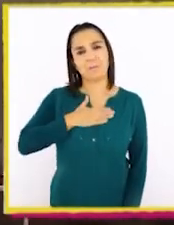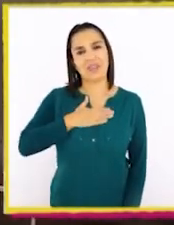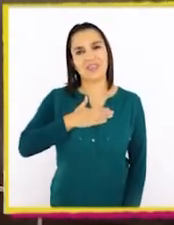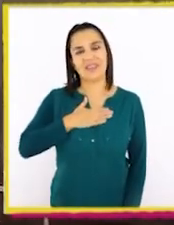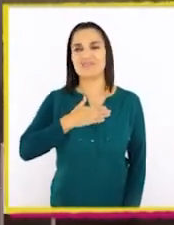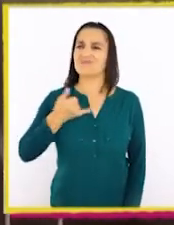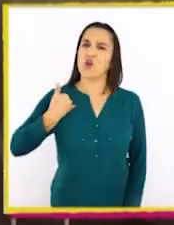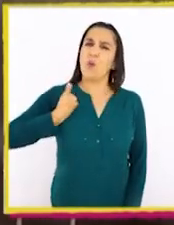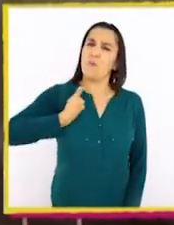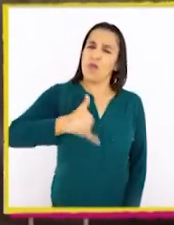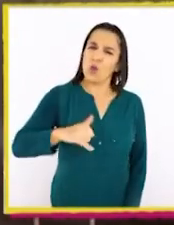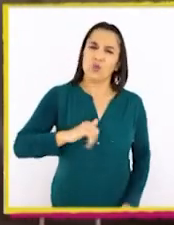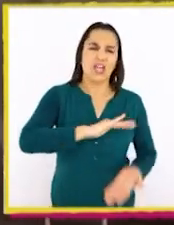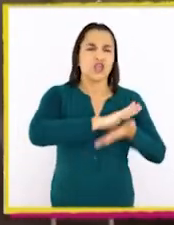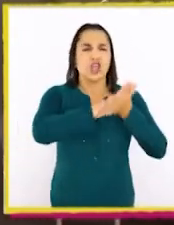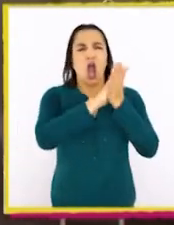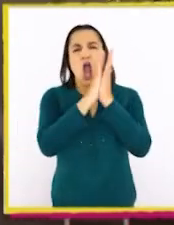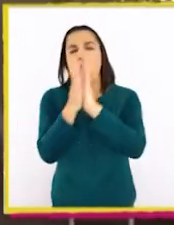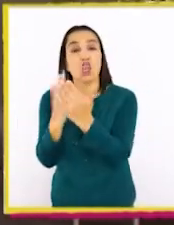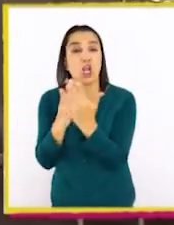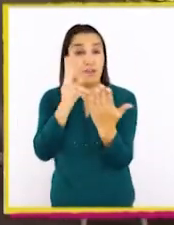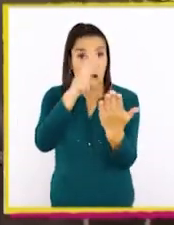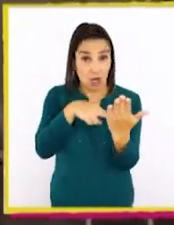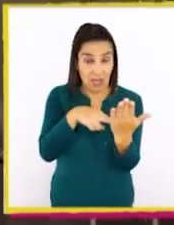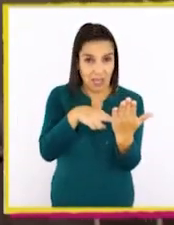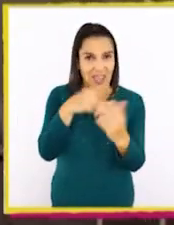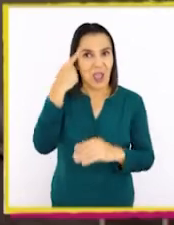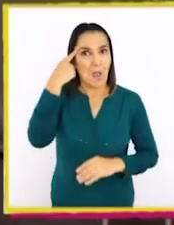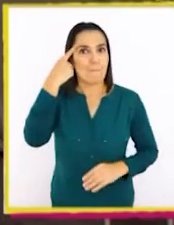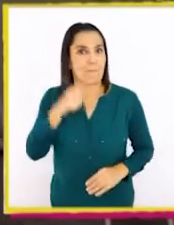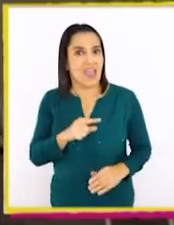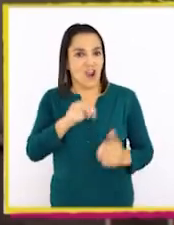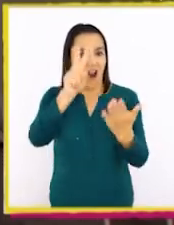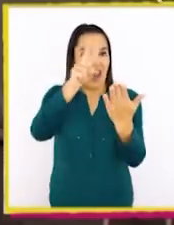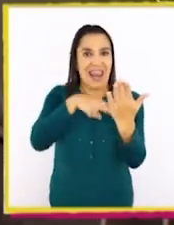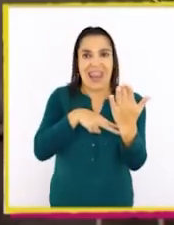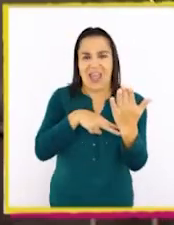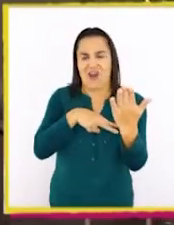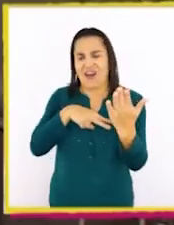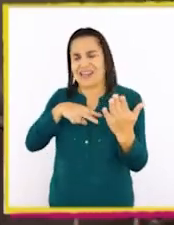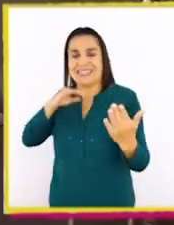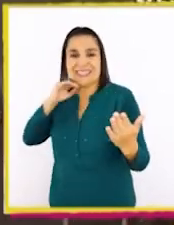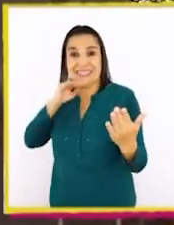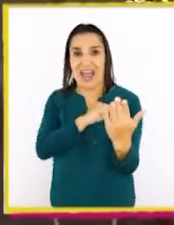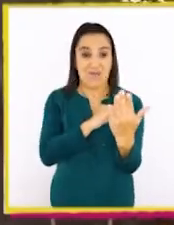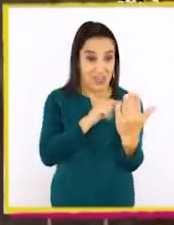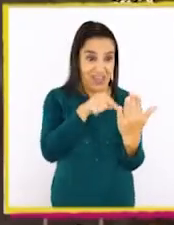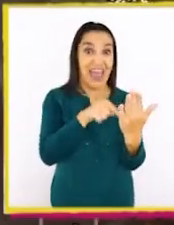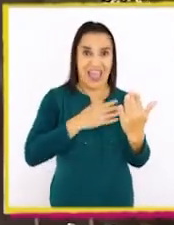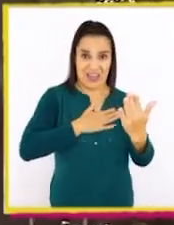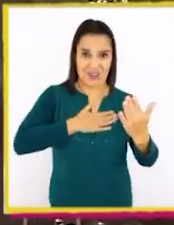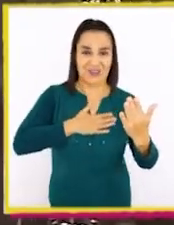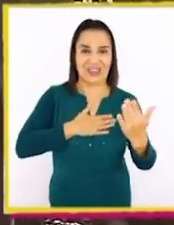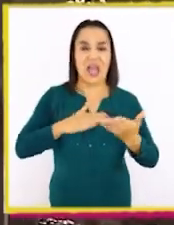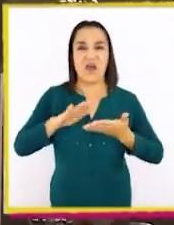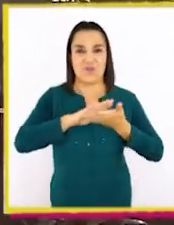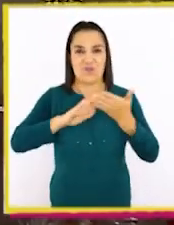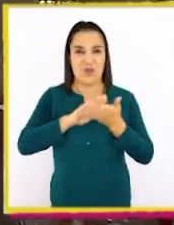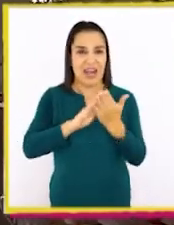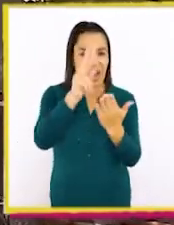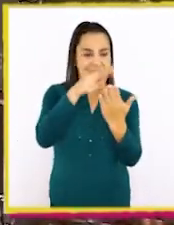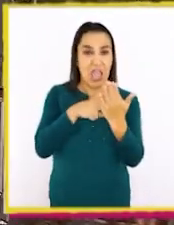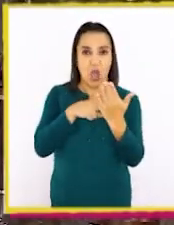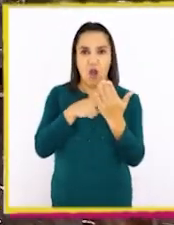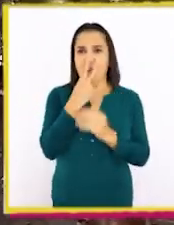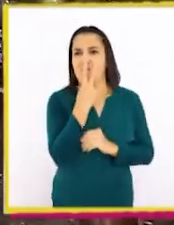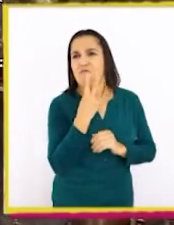no me gusta leer quizá todos los libros, pero me leo muy rápido los que me gustan. Por ejemplo, cuando leo